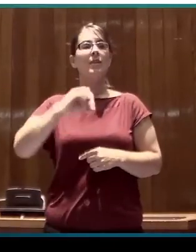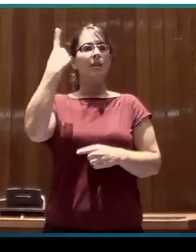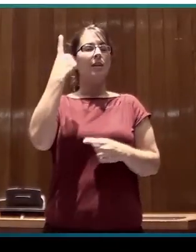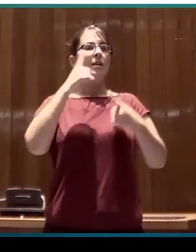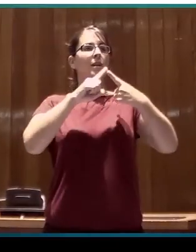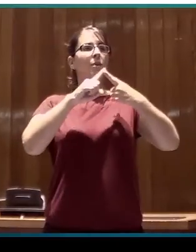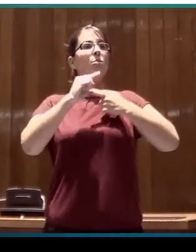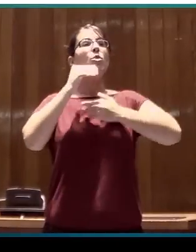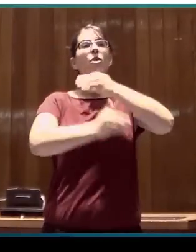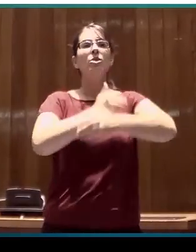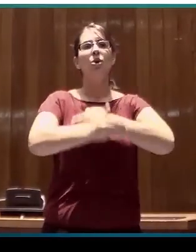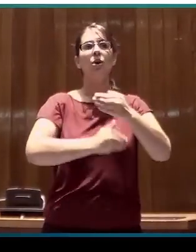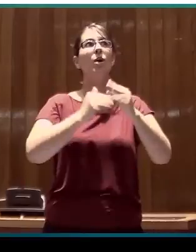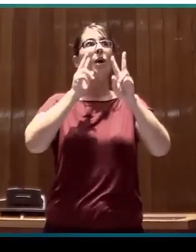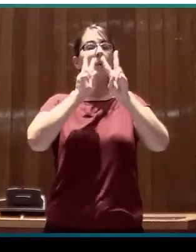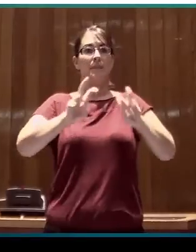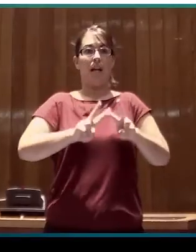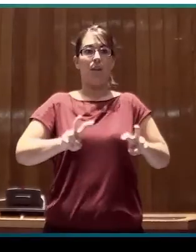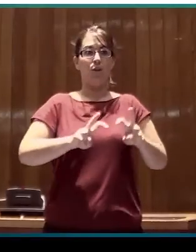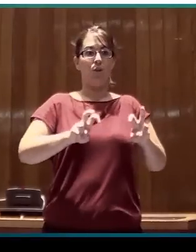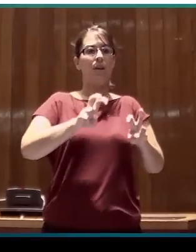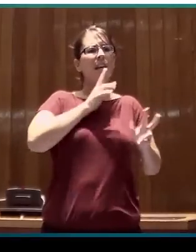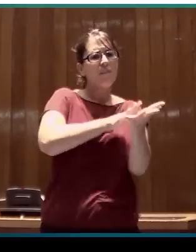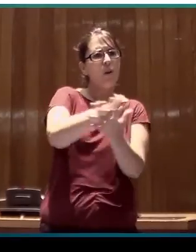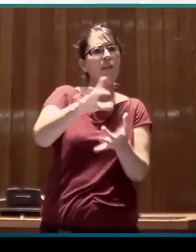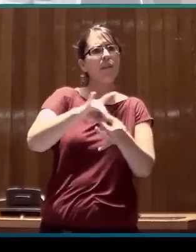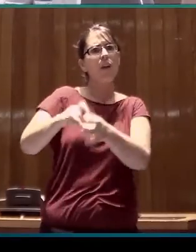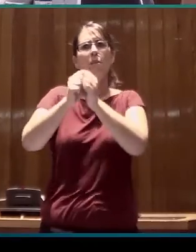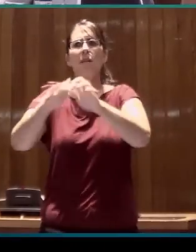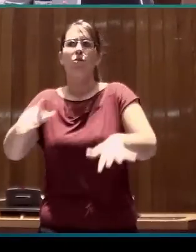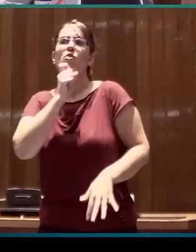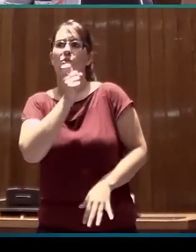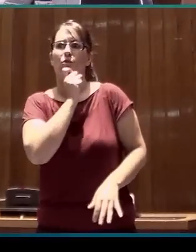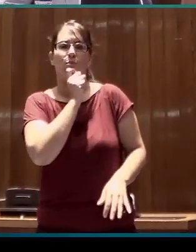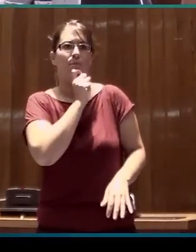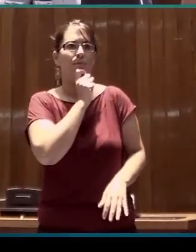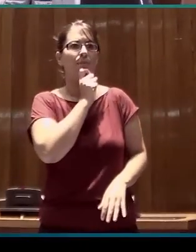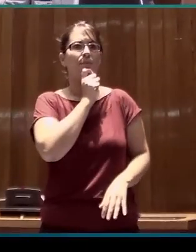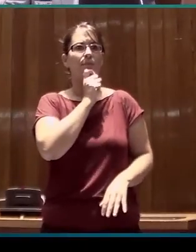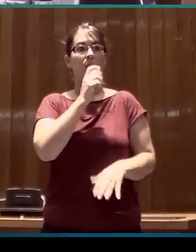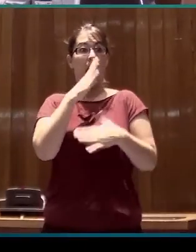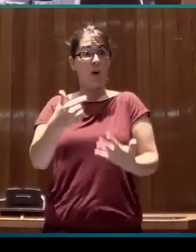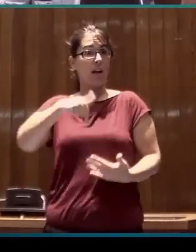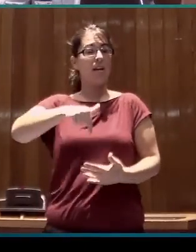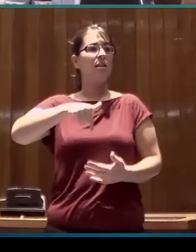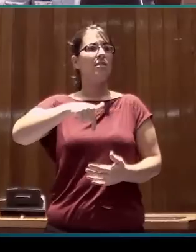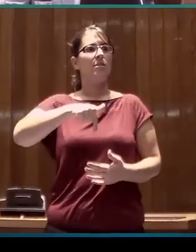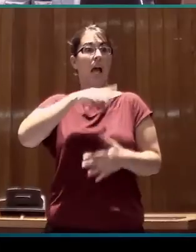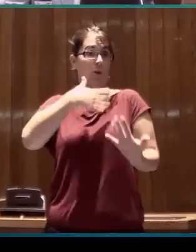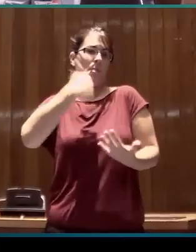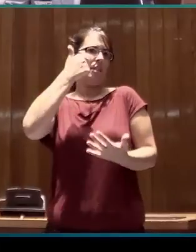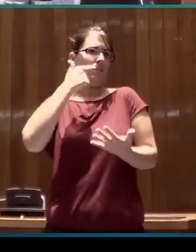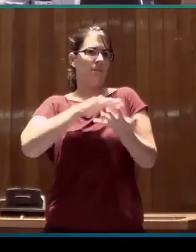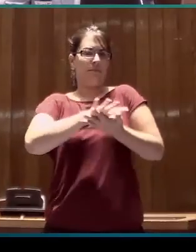investigación en el proceso de normalización y cuál es el estado de la cuestión en este momento en el Estado,